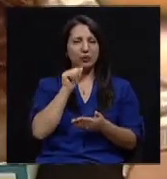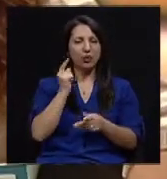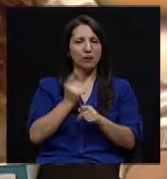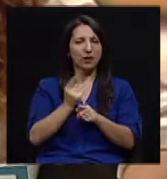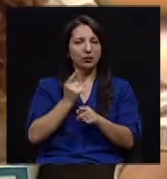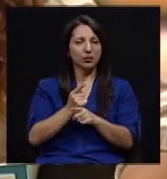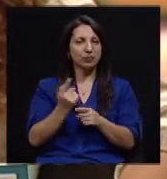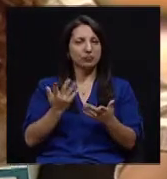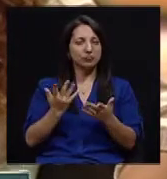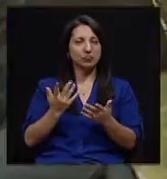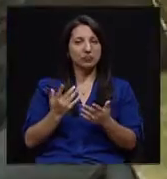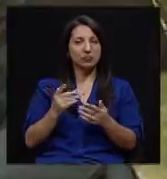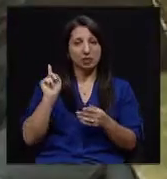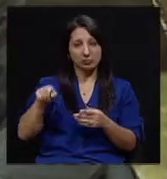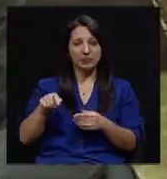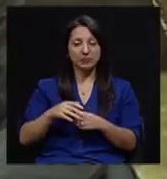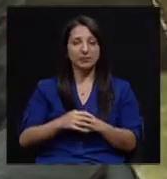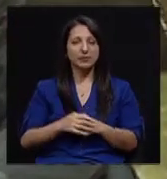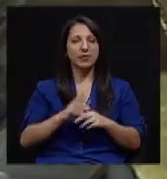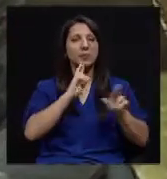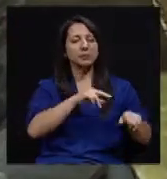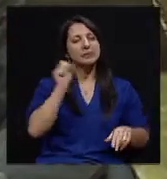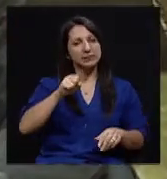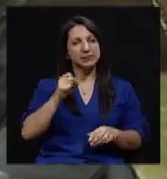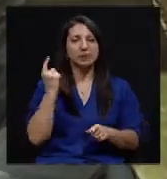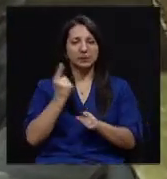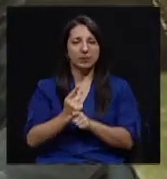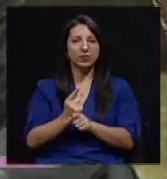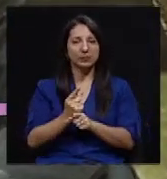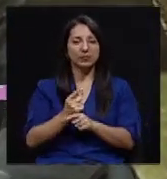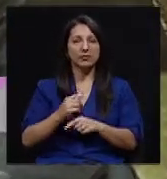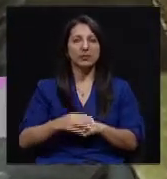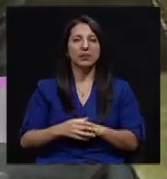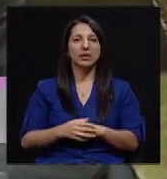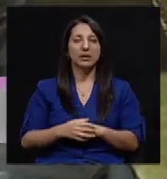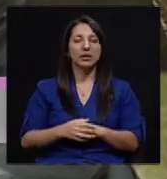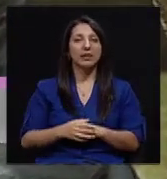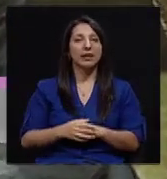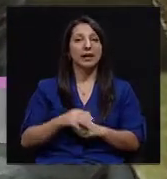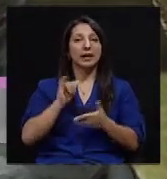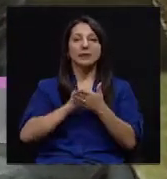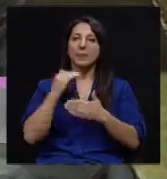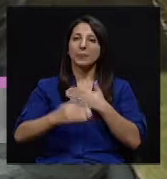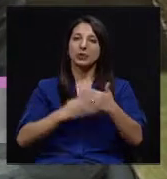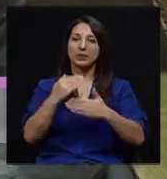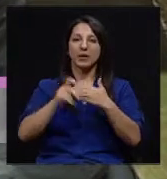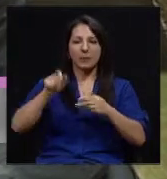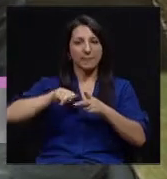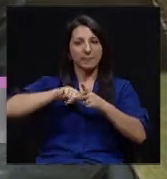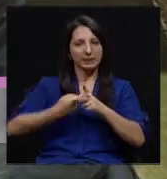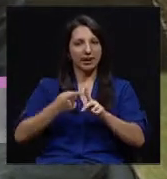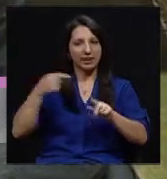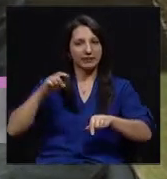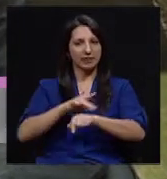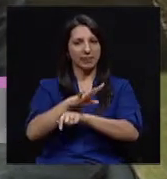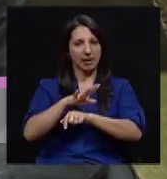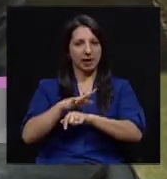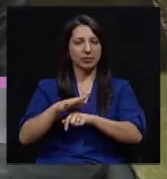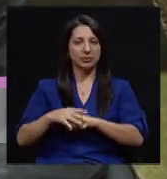o debe ser así. Sí, totalmente, totalmente, es un proceso que hay que empezar desde muy temprano